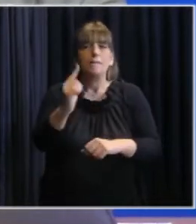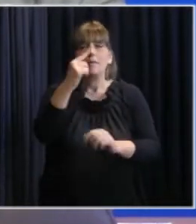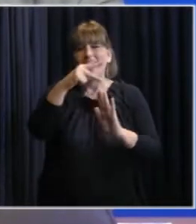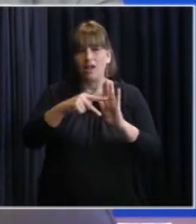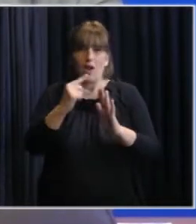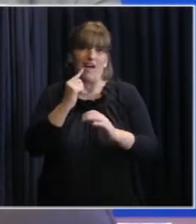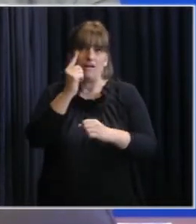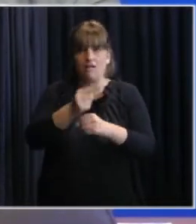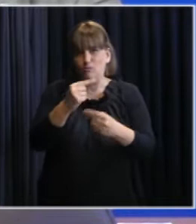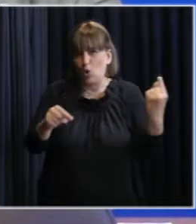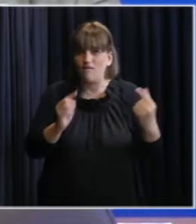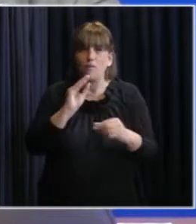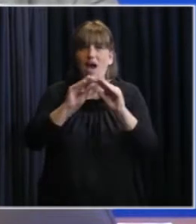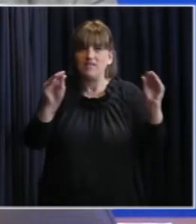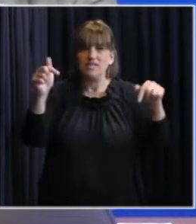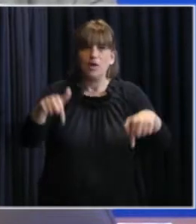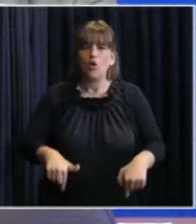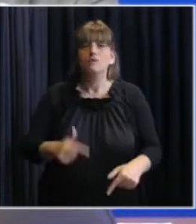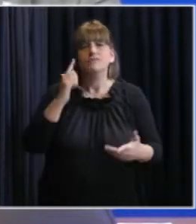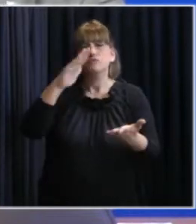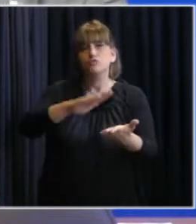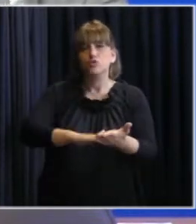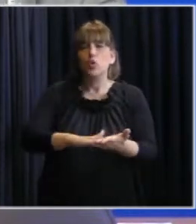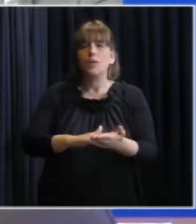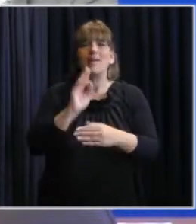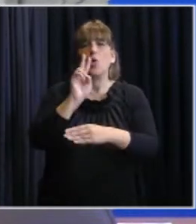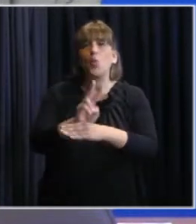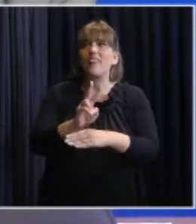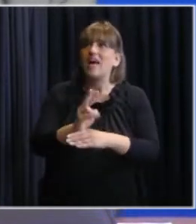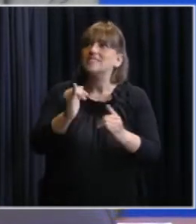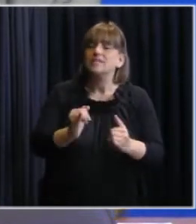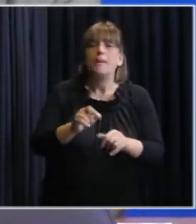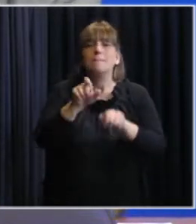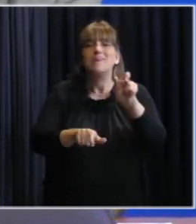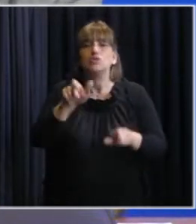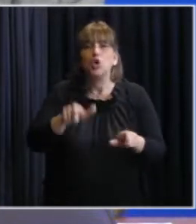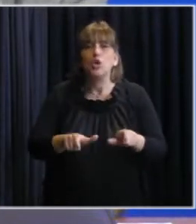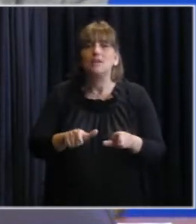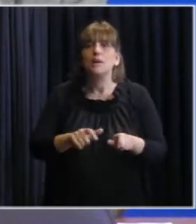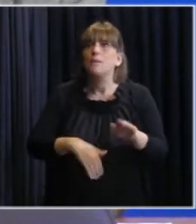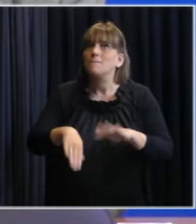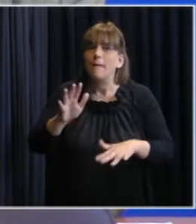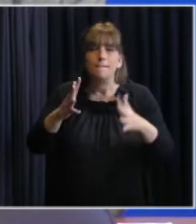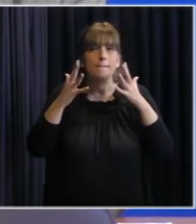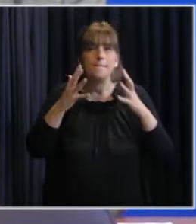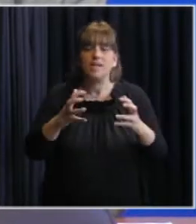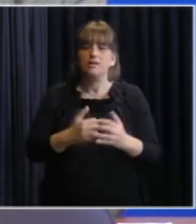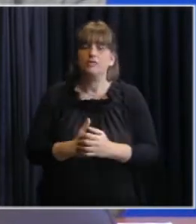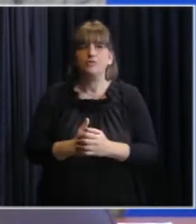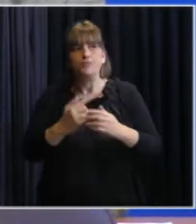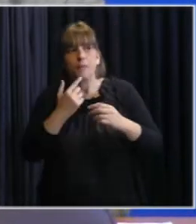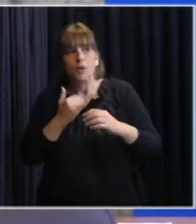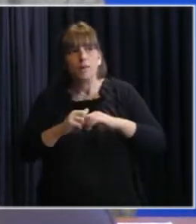anunciar hoy son para cuidar a las personas que más riesgo tienen en la